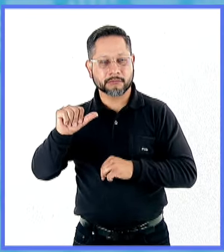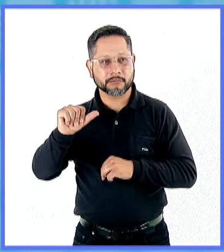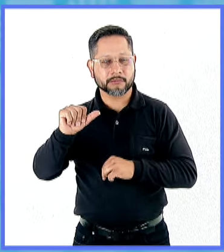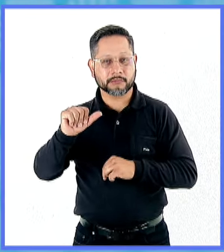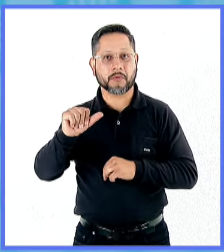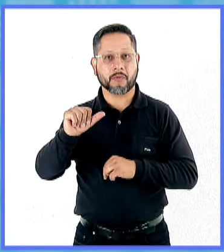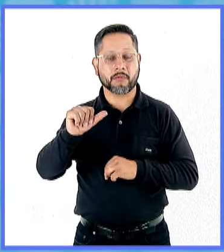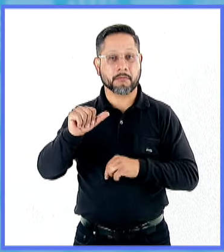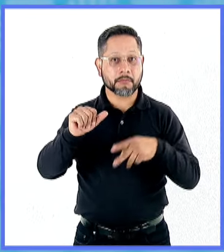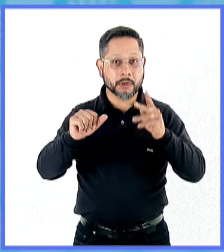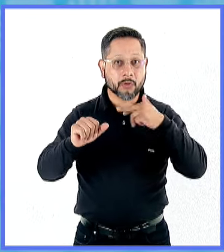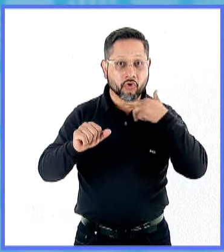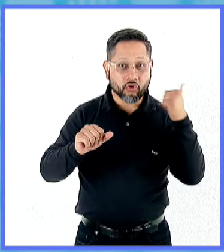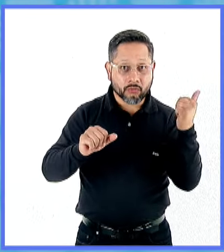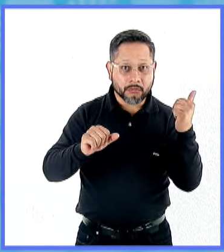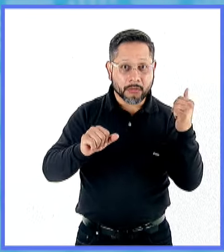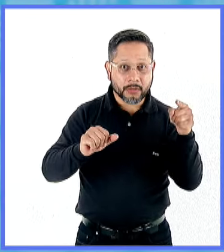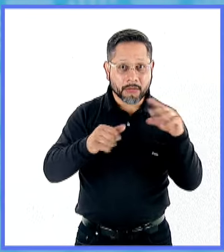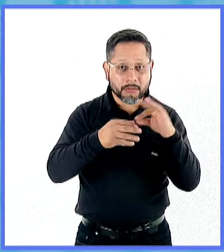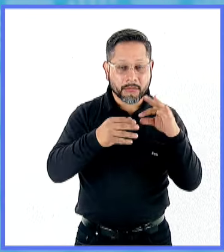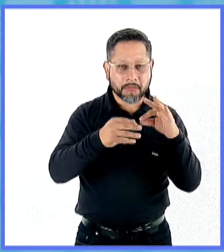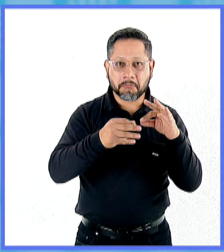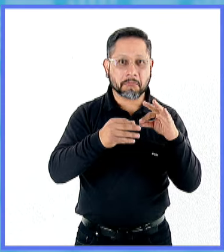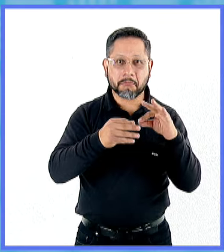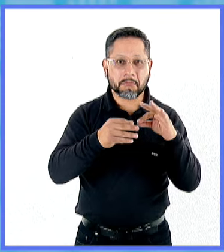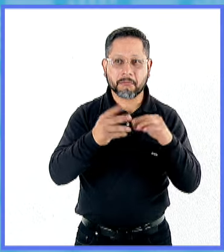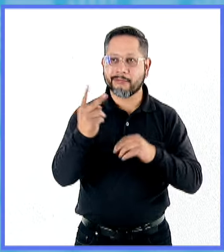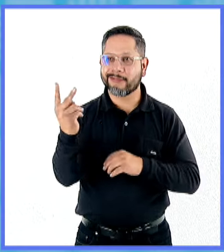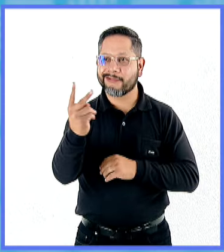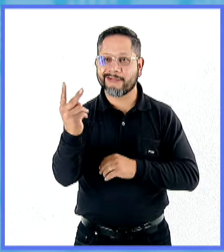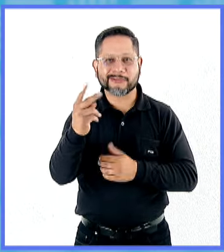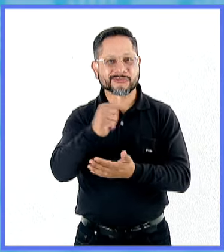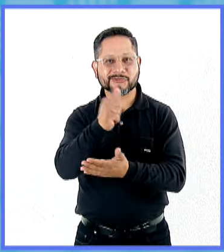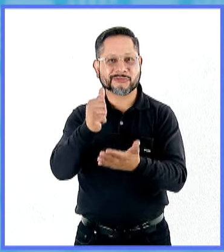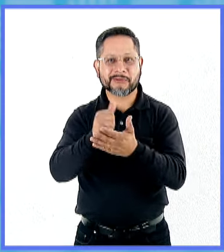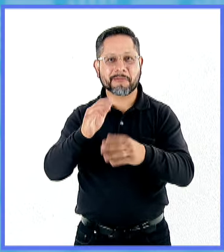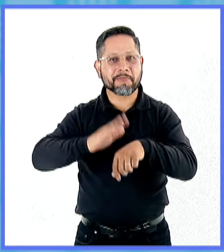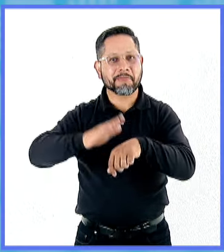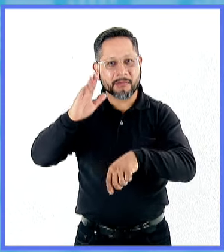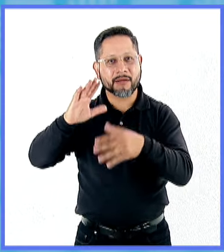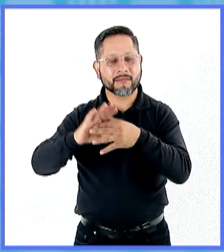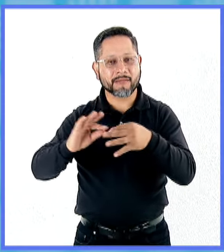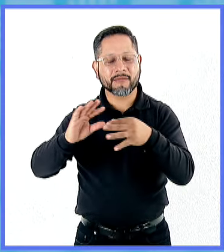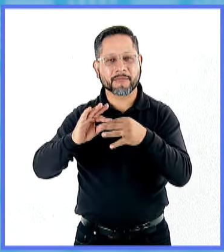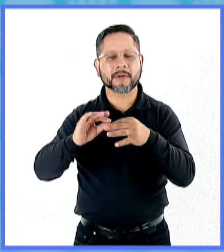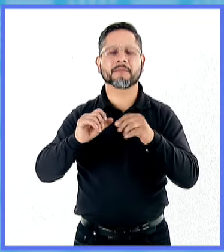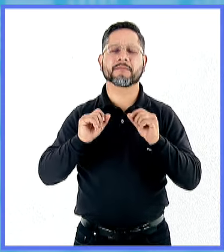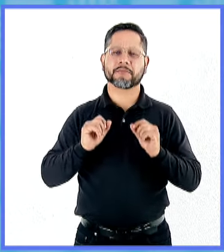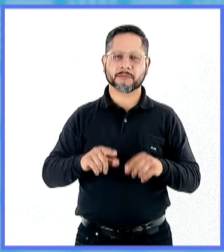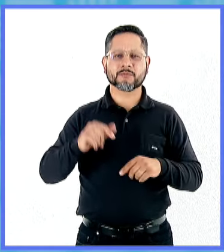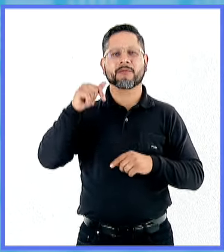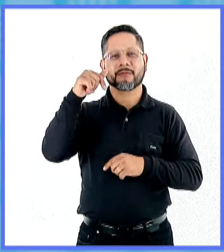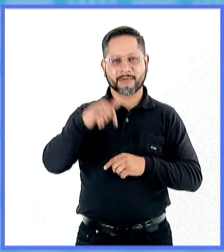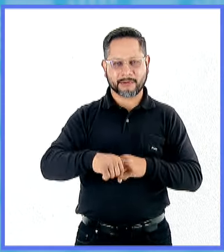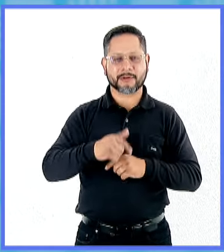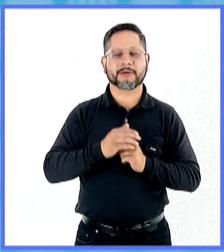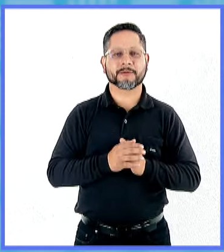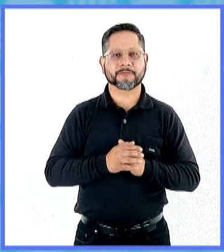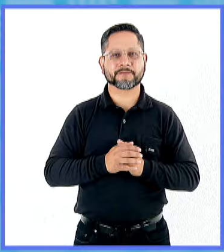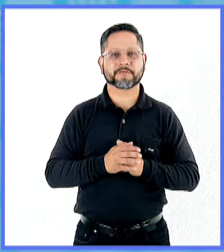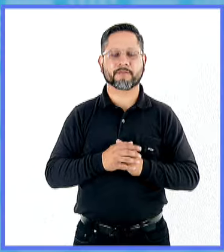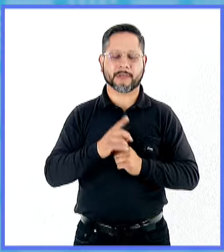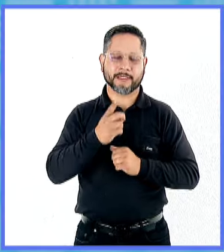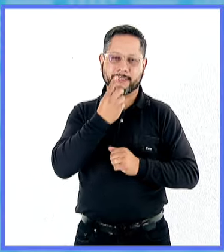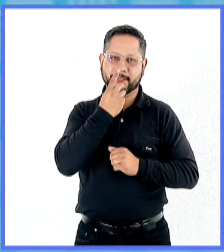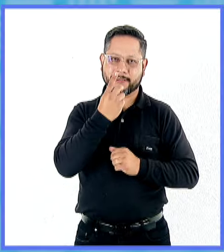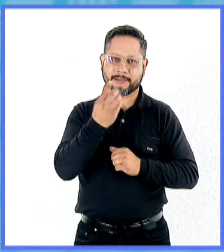porque me ha tocado trabajar allá, he vivido allá, y entonces en México sucede lo mismo. Como el viejo